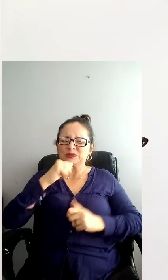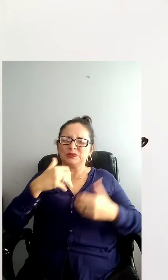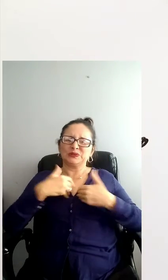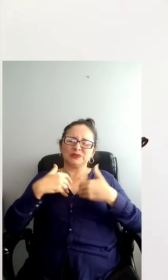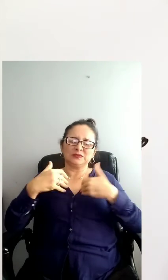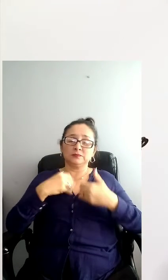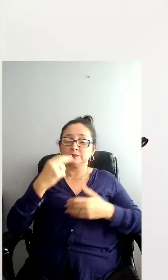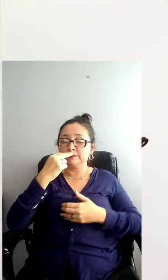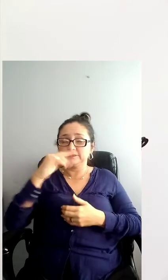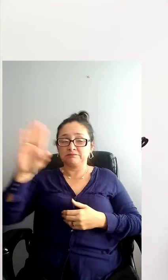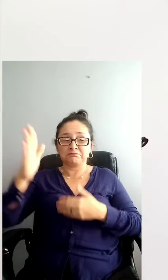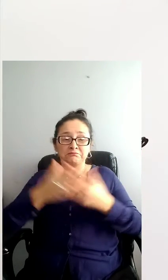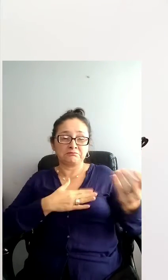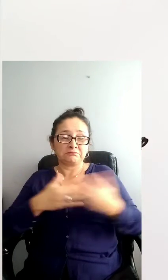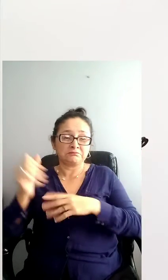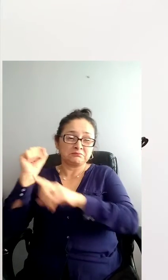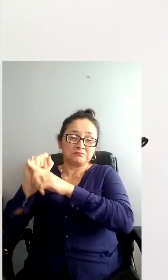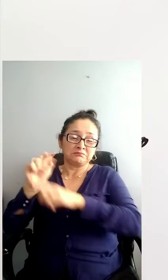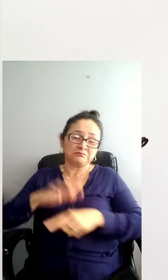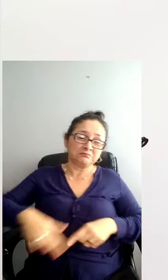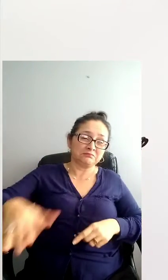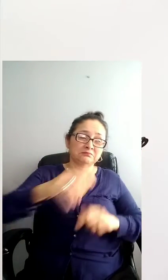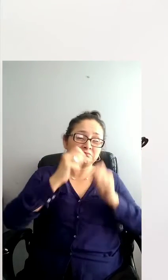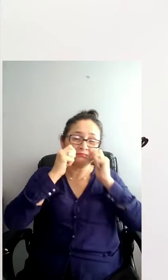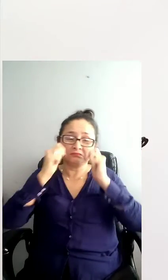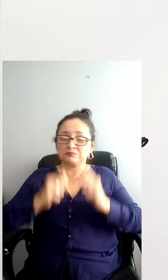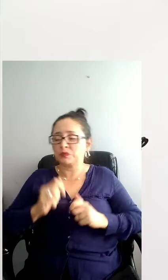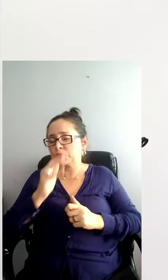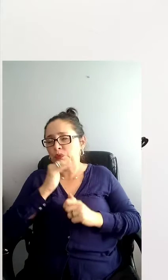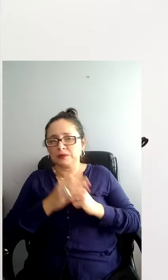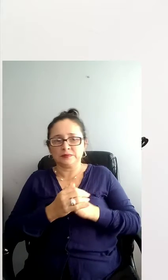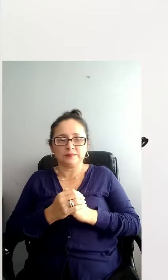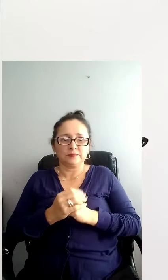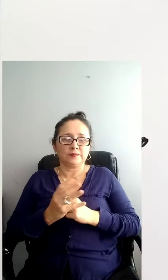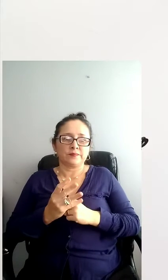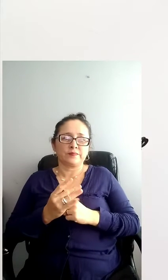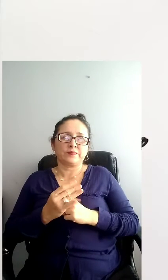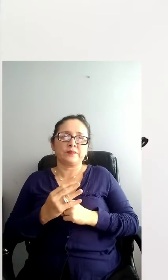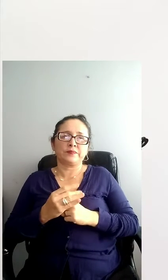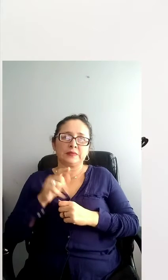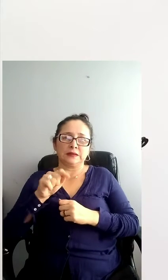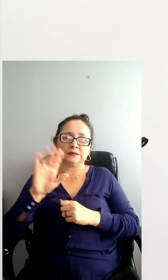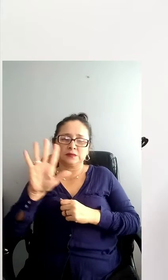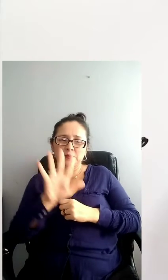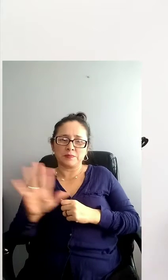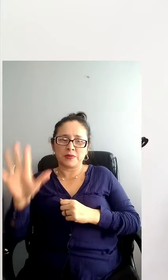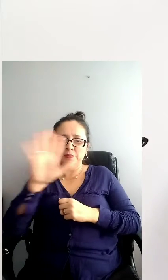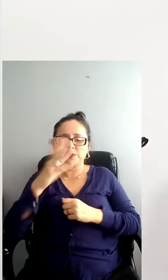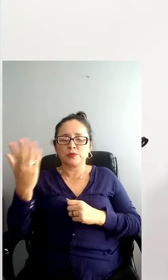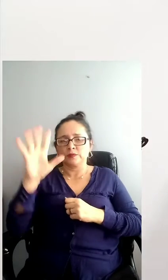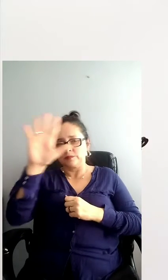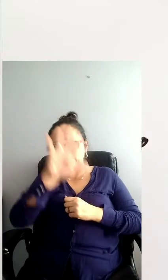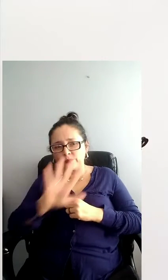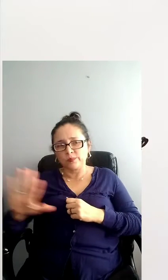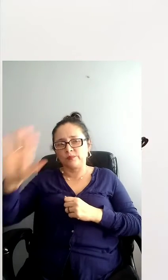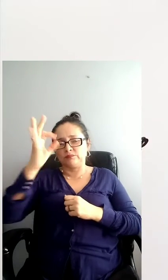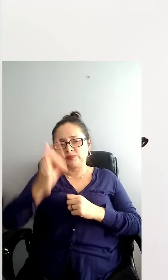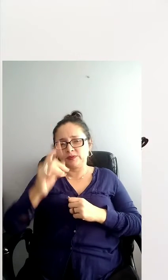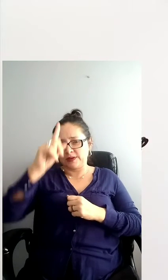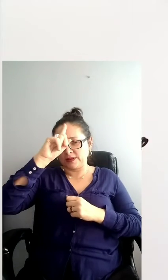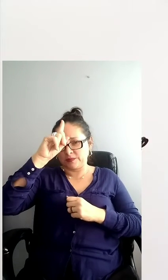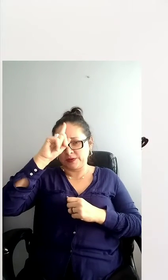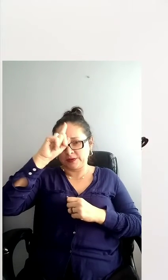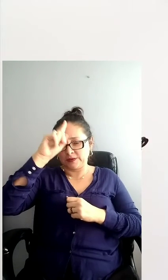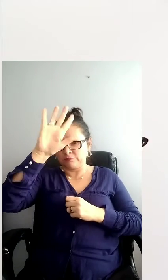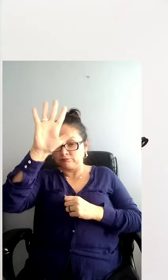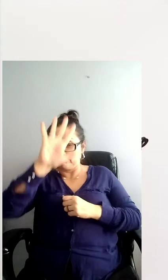Después de anexionar Austria y los sudetes, con la invasión de Polonia, Hitler comienza la Segunda Guerra Mundial. Invade Francia, Países Bajos y Bélgica, y persuade